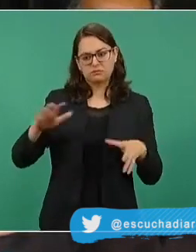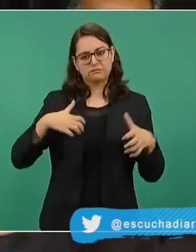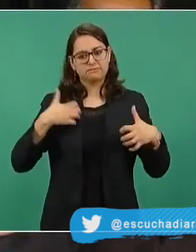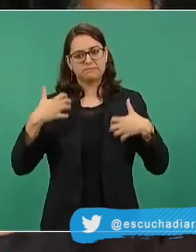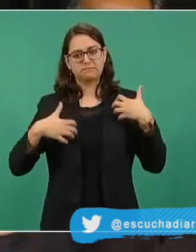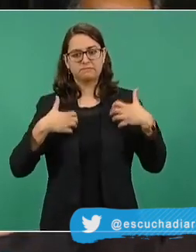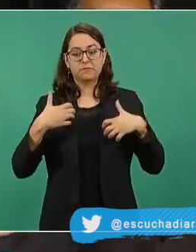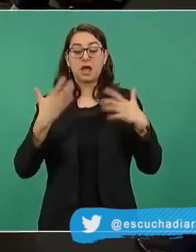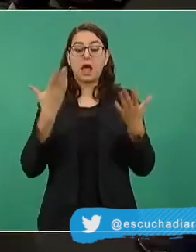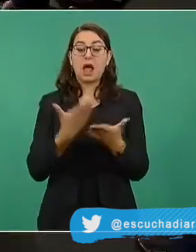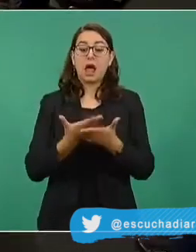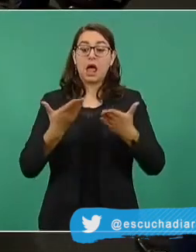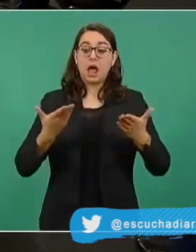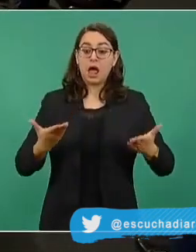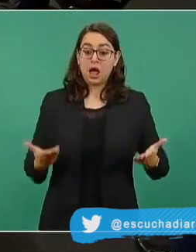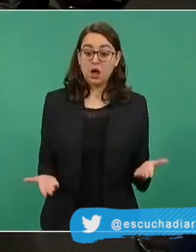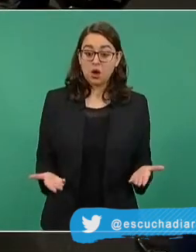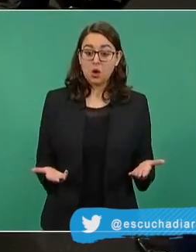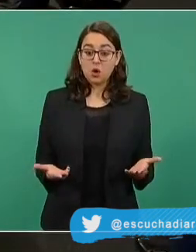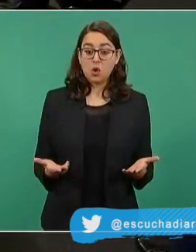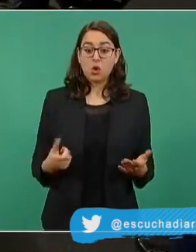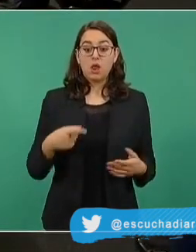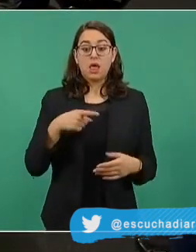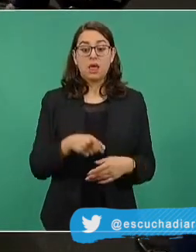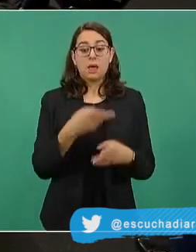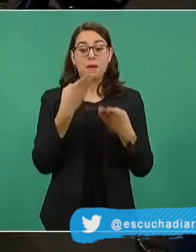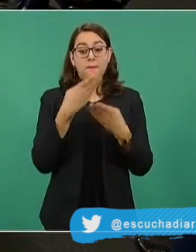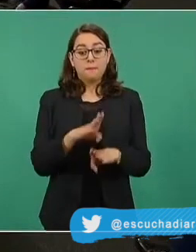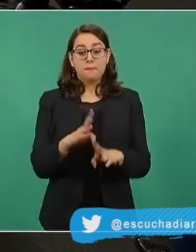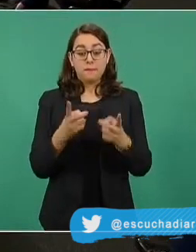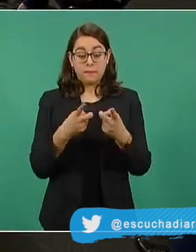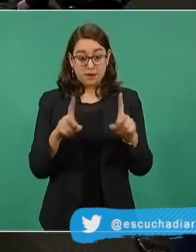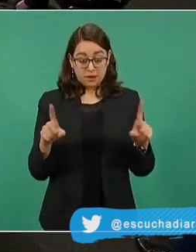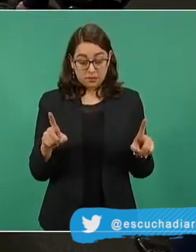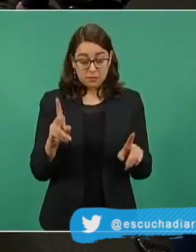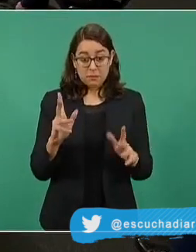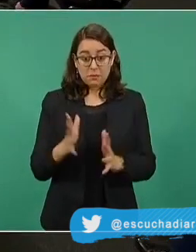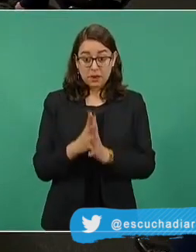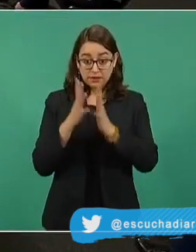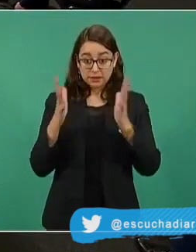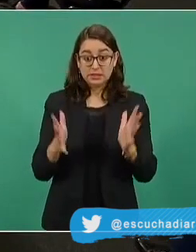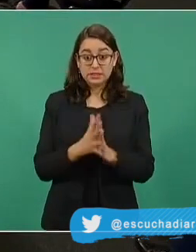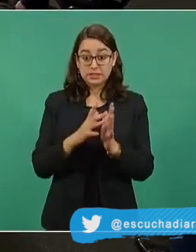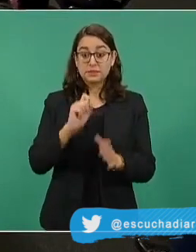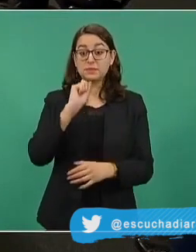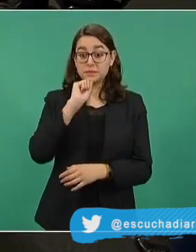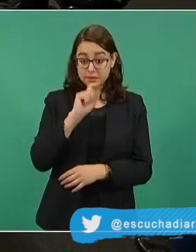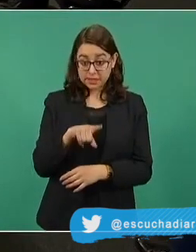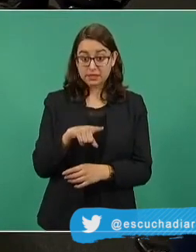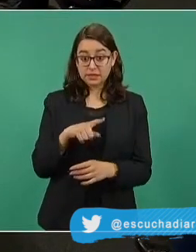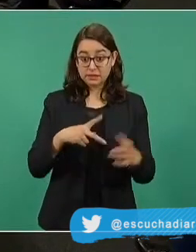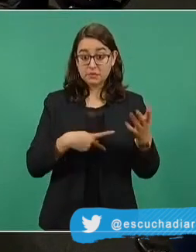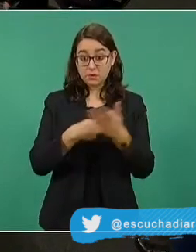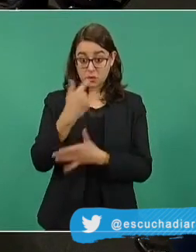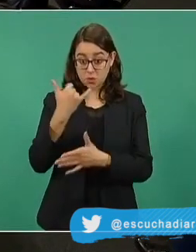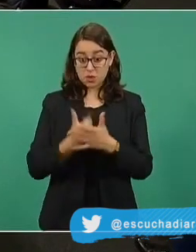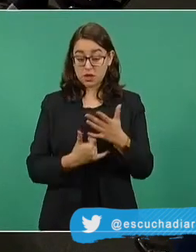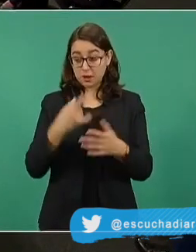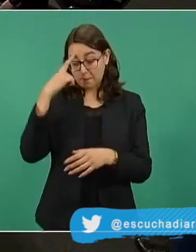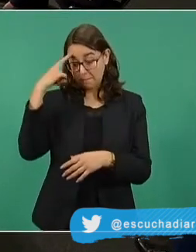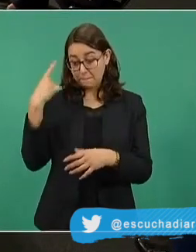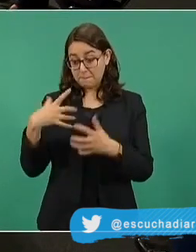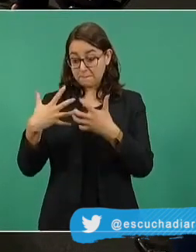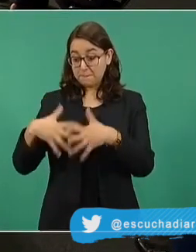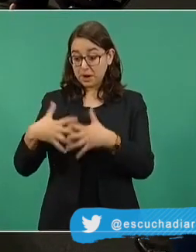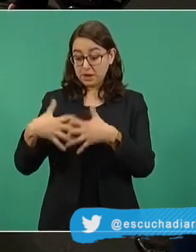En el tema de salud, el presidente da una buena noticia y es que está muy cerca de concretar un acuerdo para que México adquiera vacunas